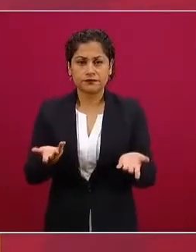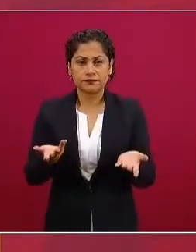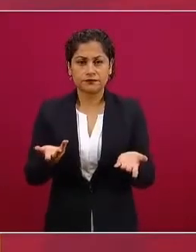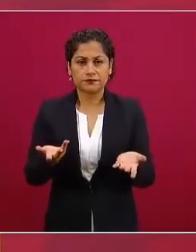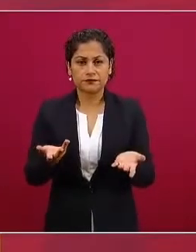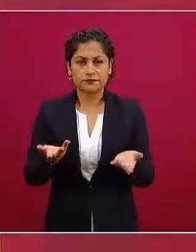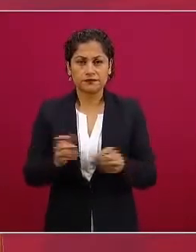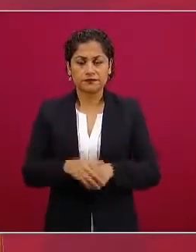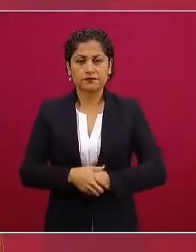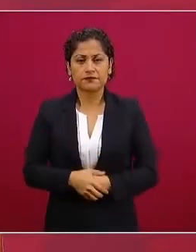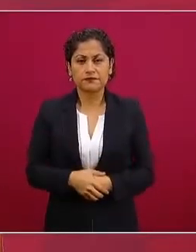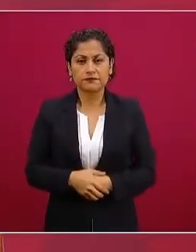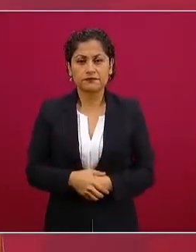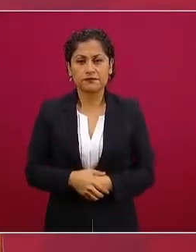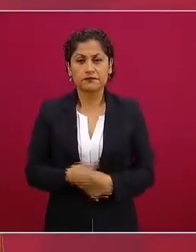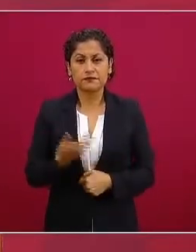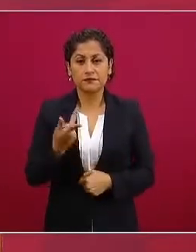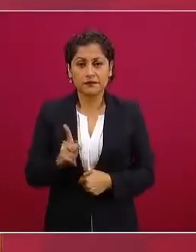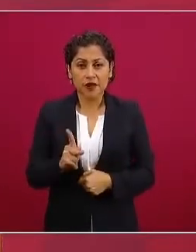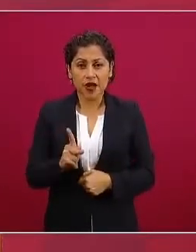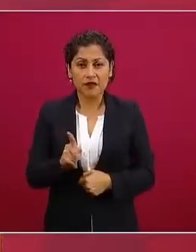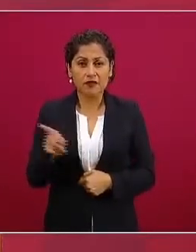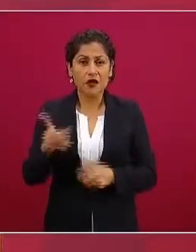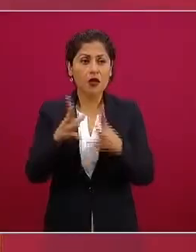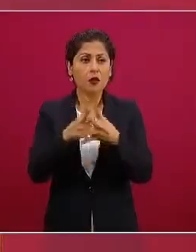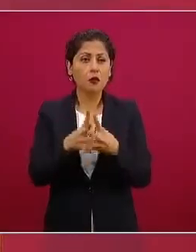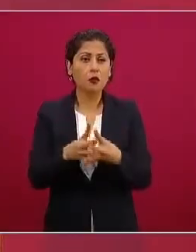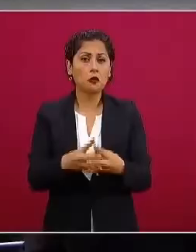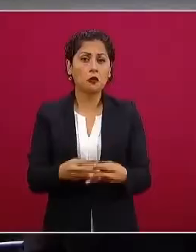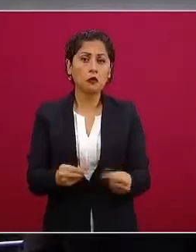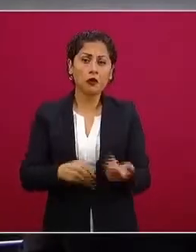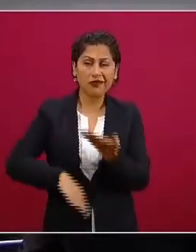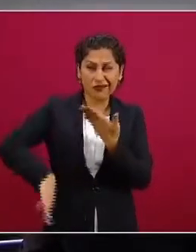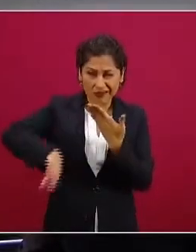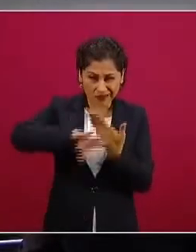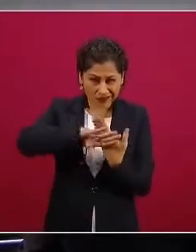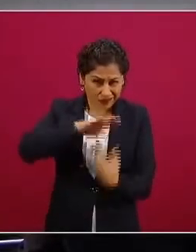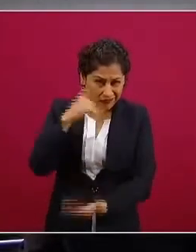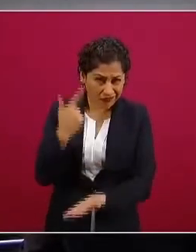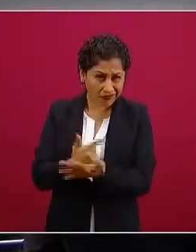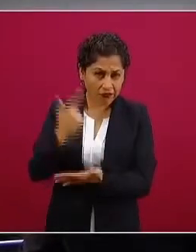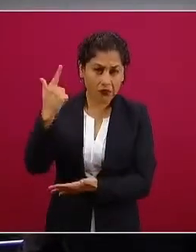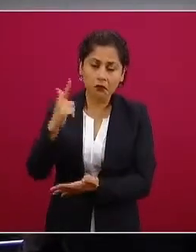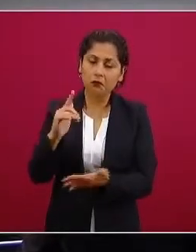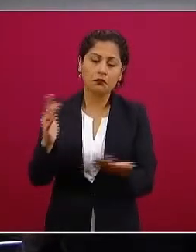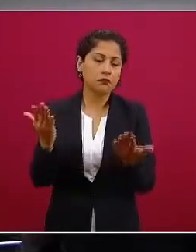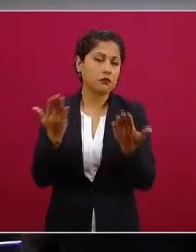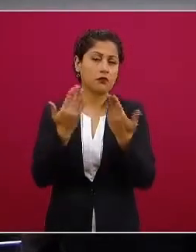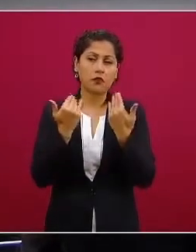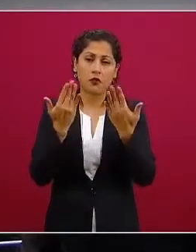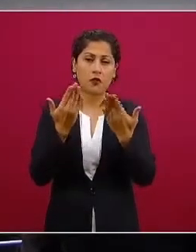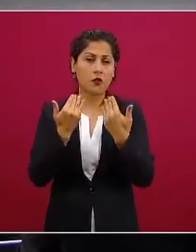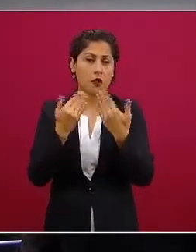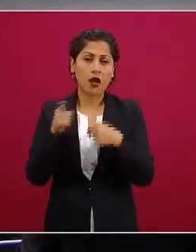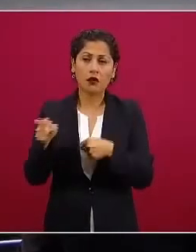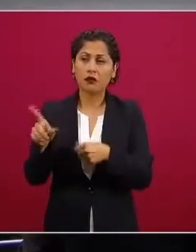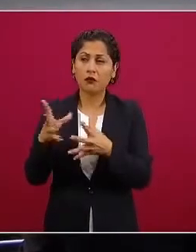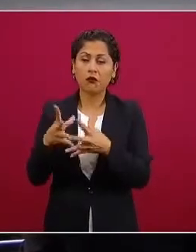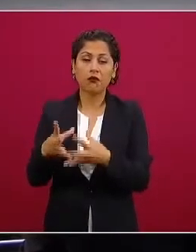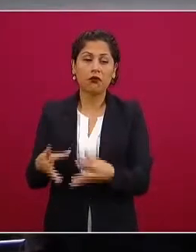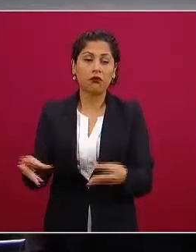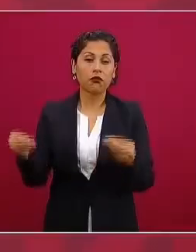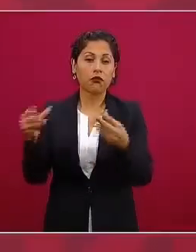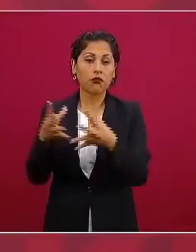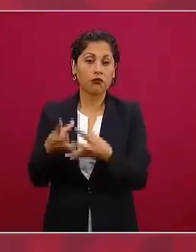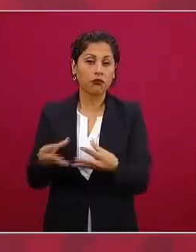no les ha funcionado no les ha funcionado ahora ya